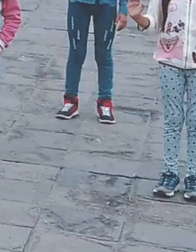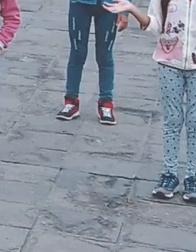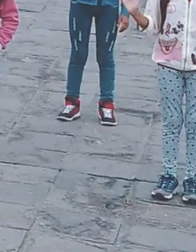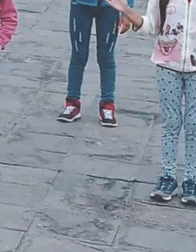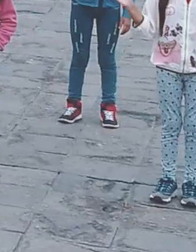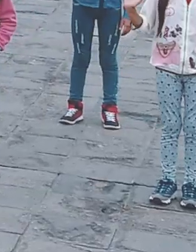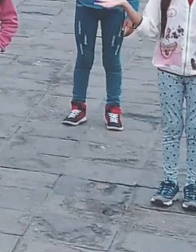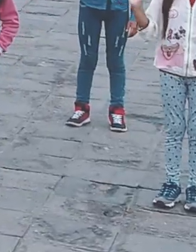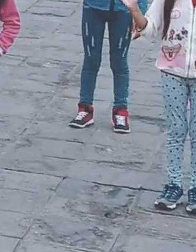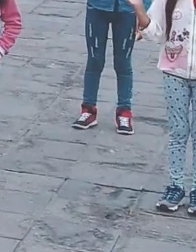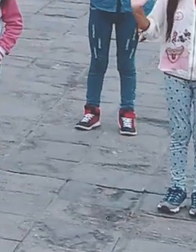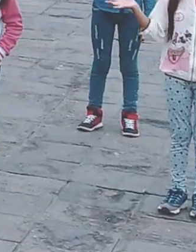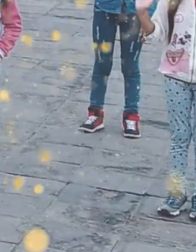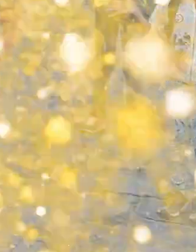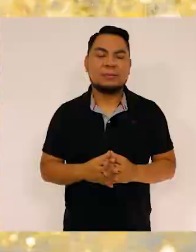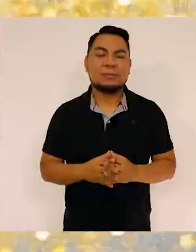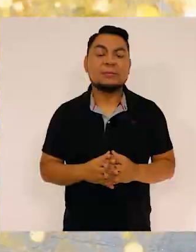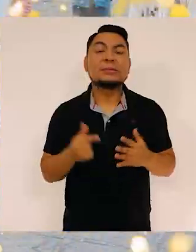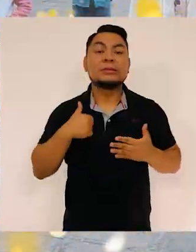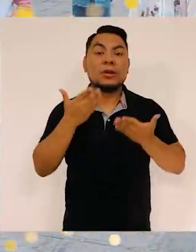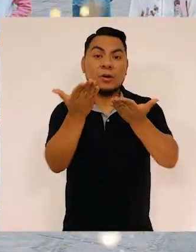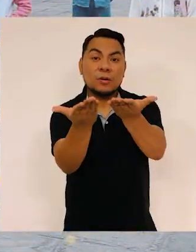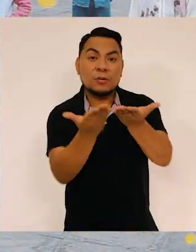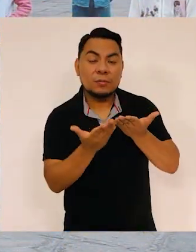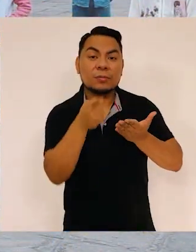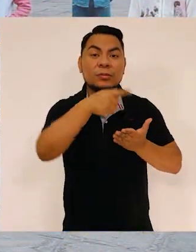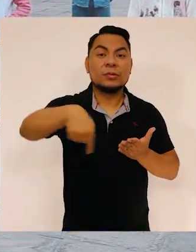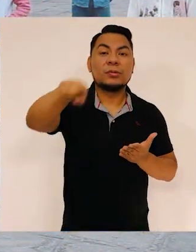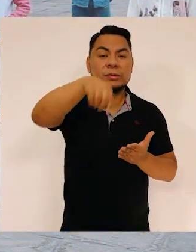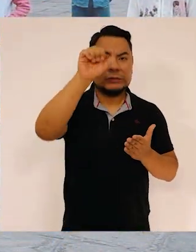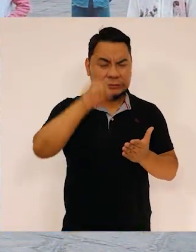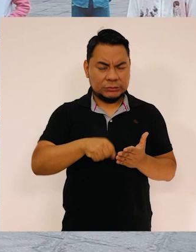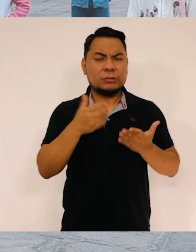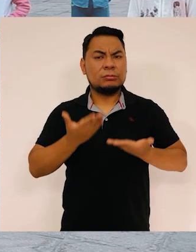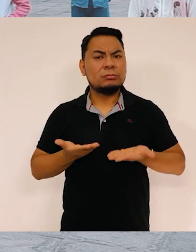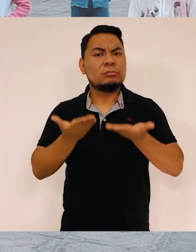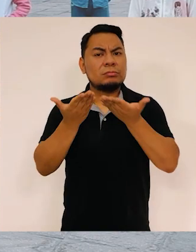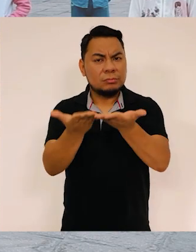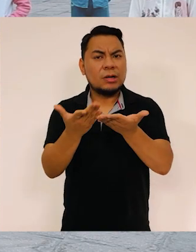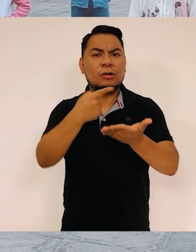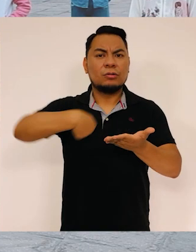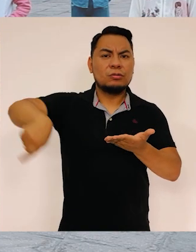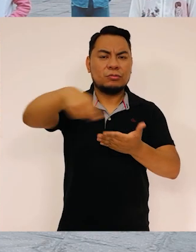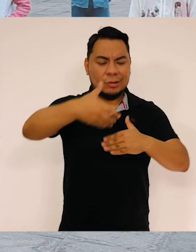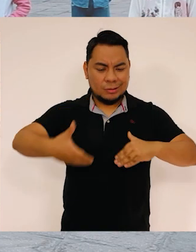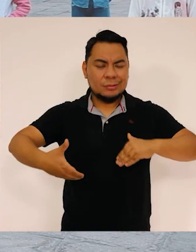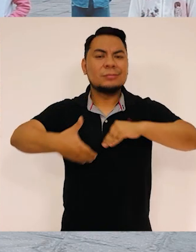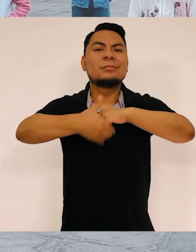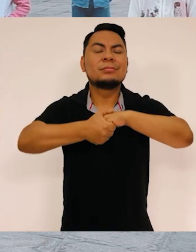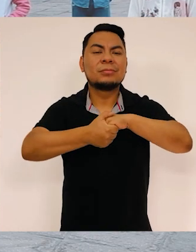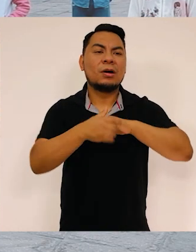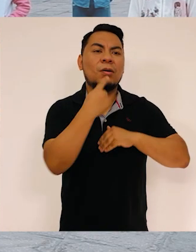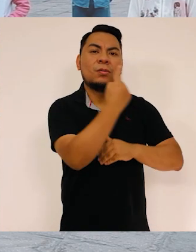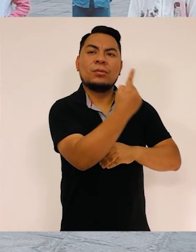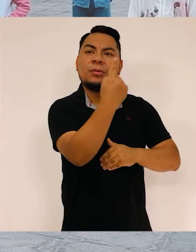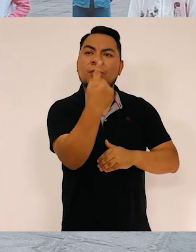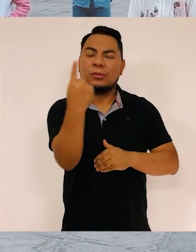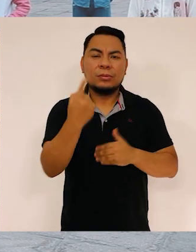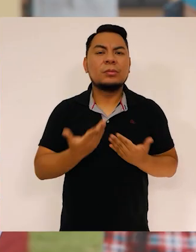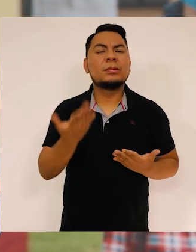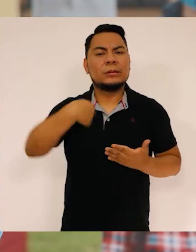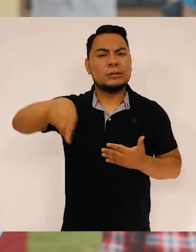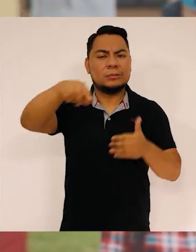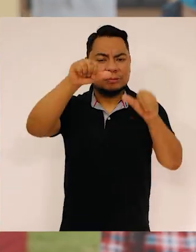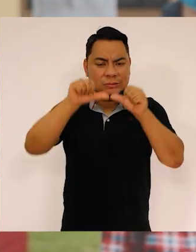Música Los invito a tomarse simbólicamente de las manos unos a